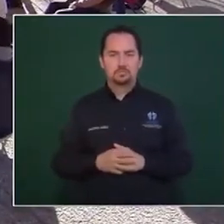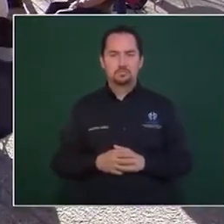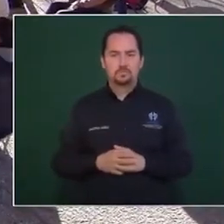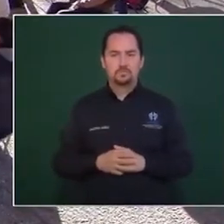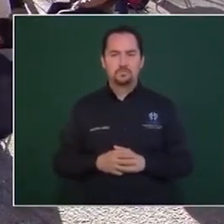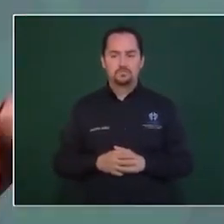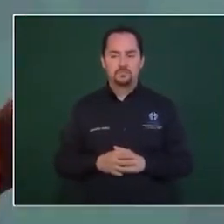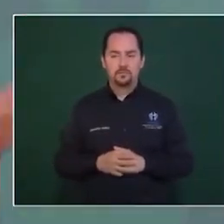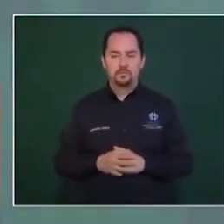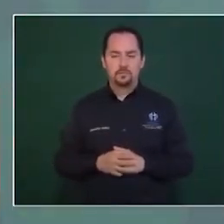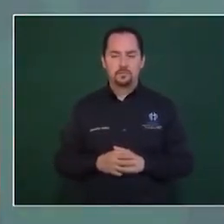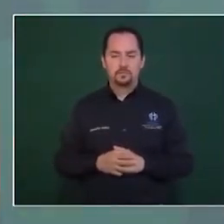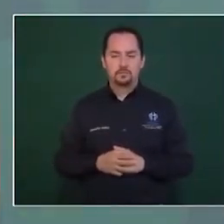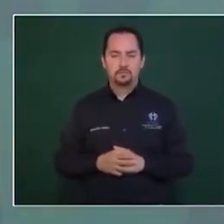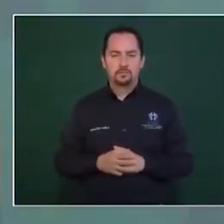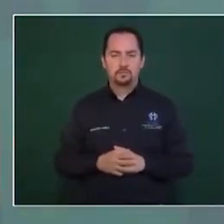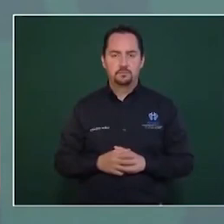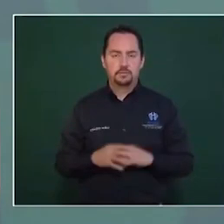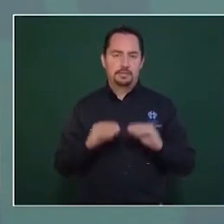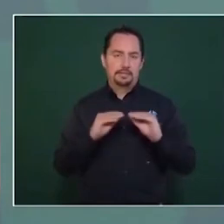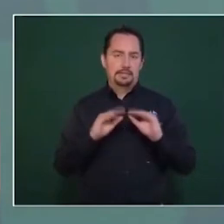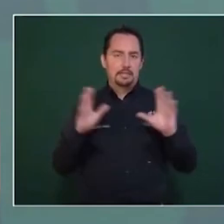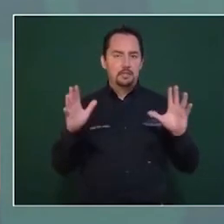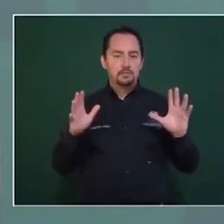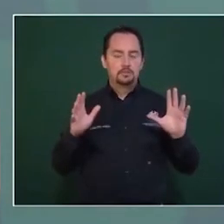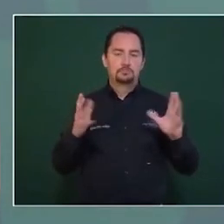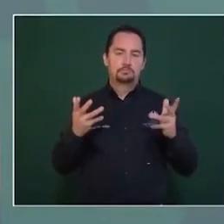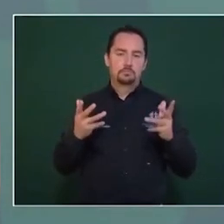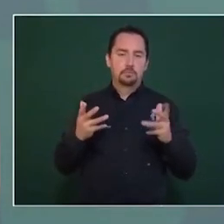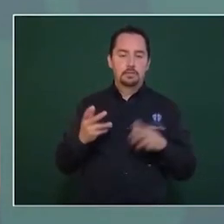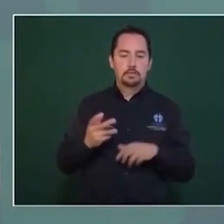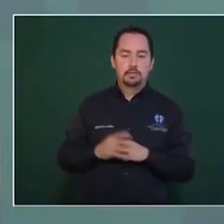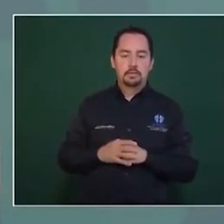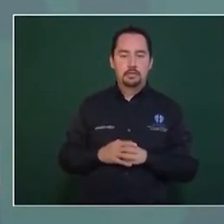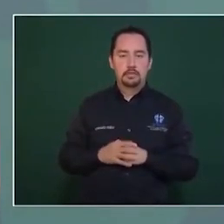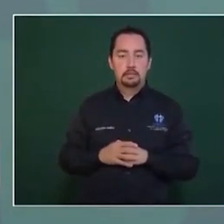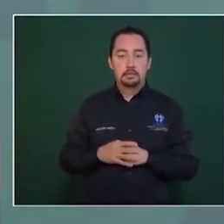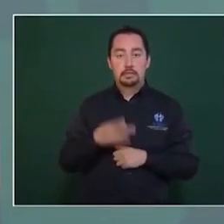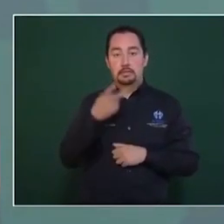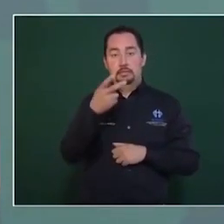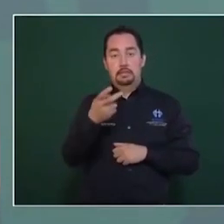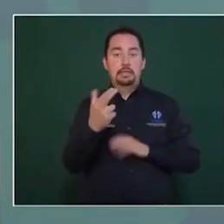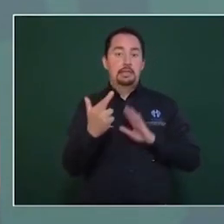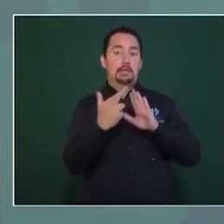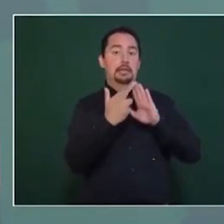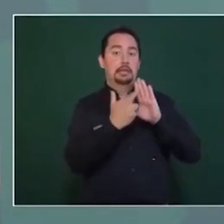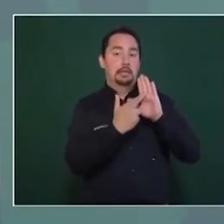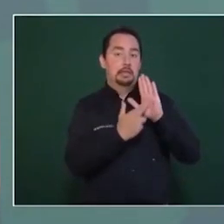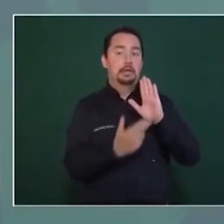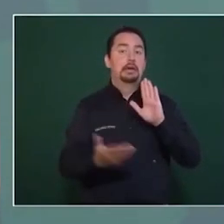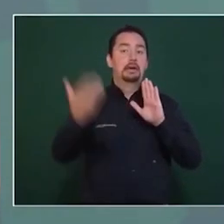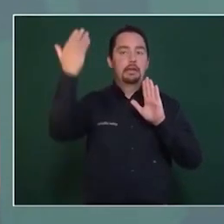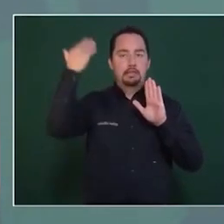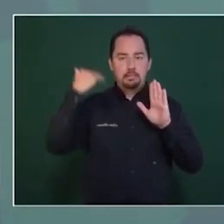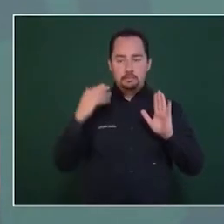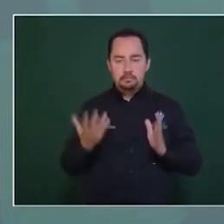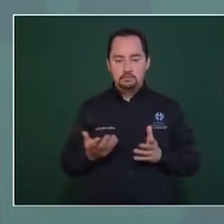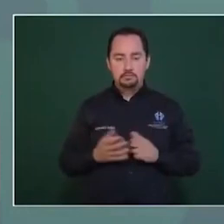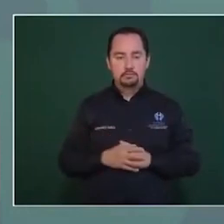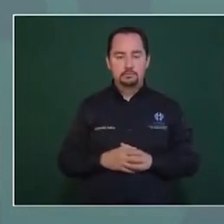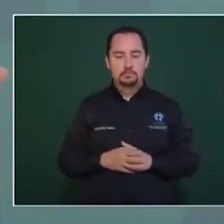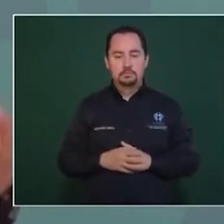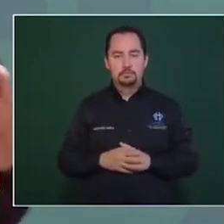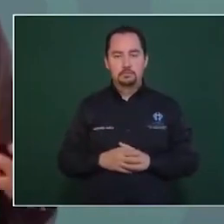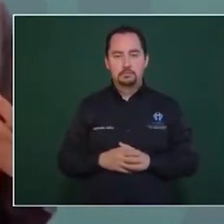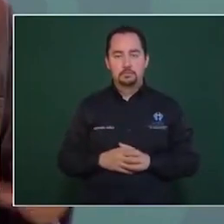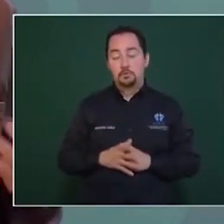Y desde luego se argumenta, bueno, es que esas eran las reglas antes, no puede